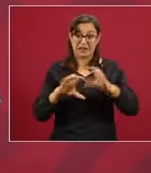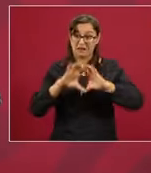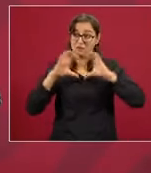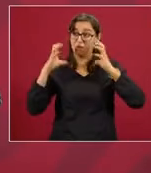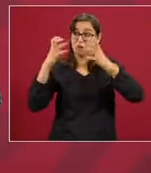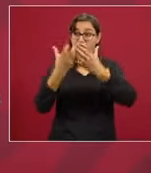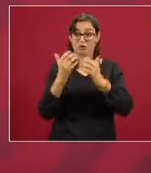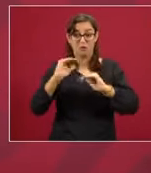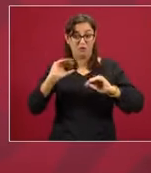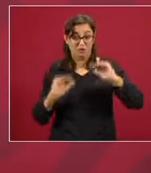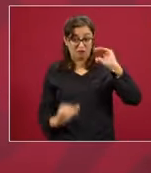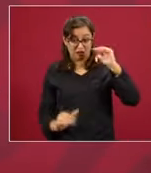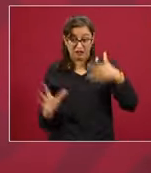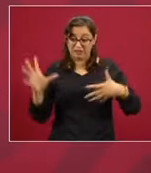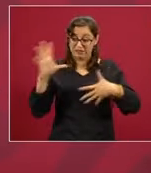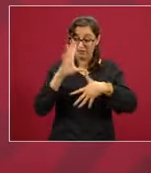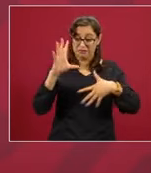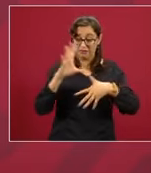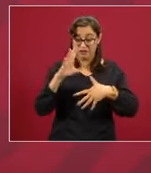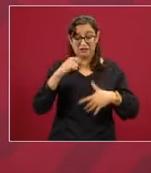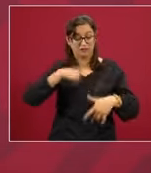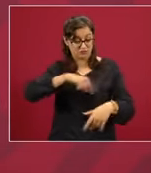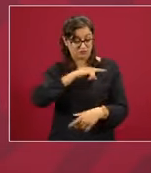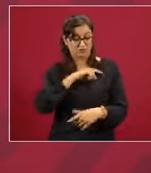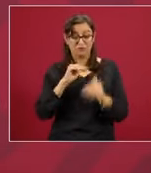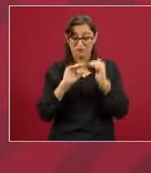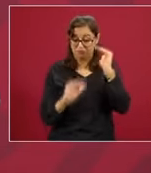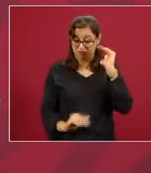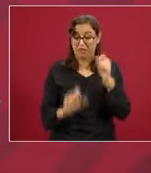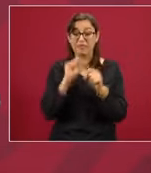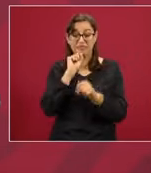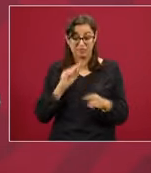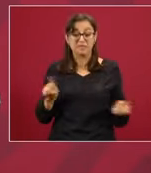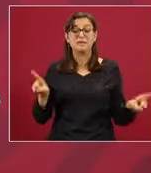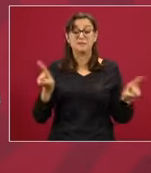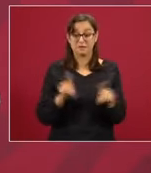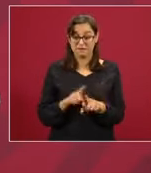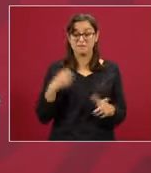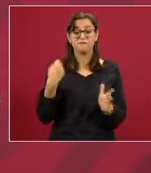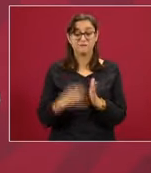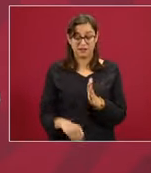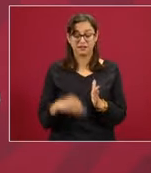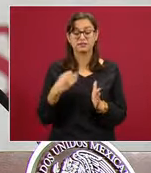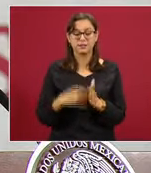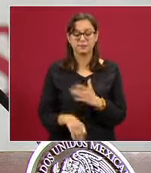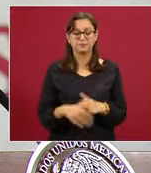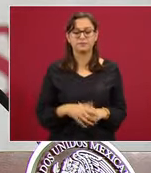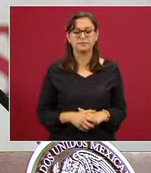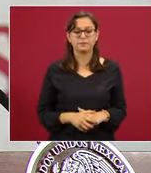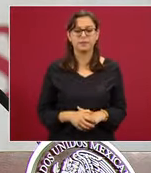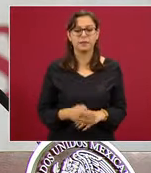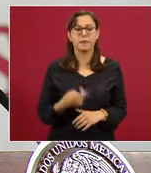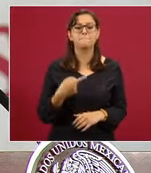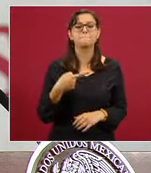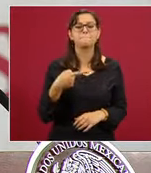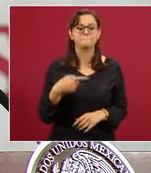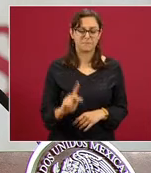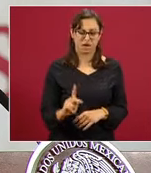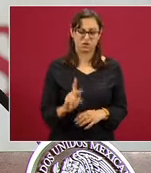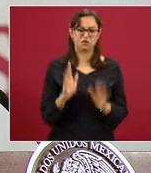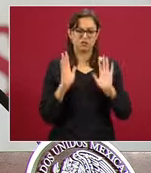también en Latinoamérica, esa es la realidad, tenemos todavía pendientes en un marco general. Pero sí estamos